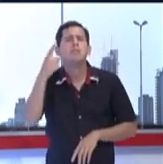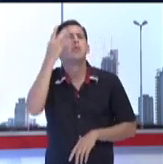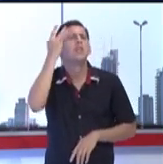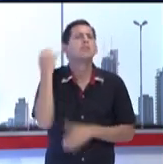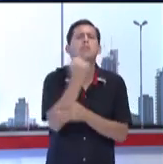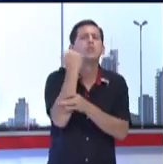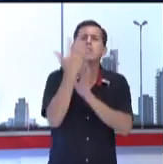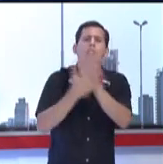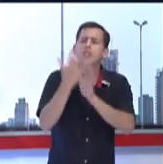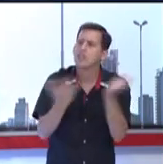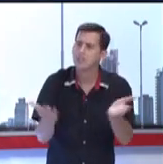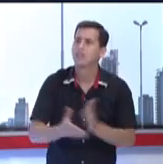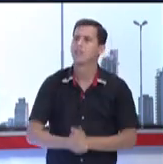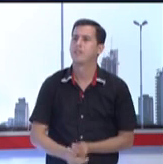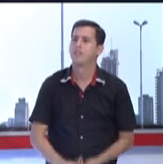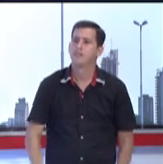cursos.